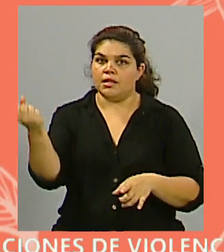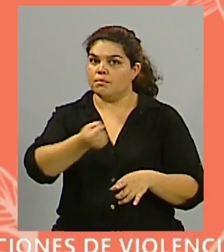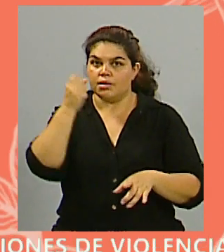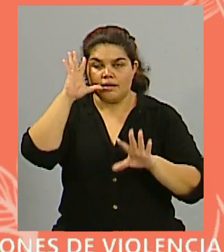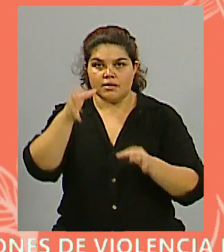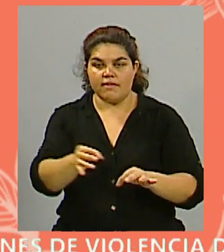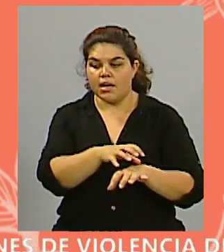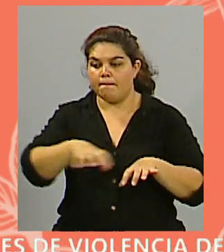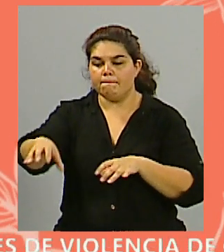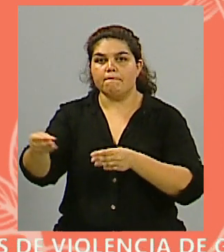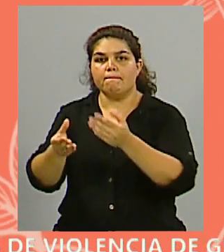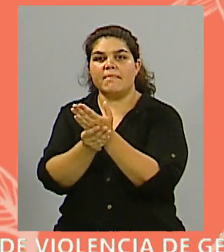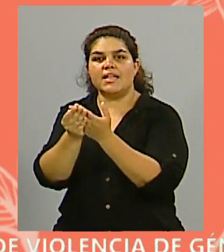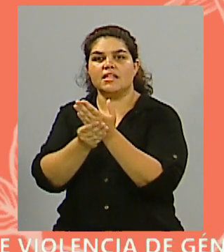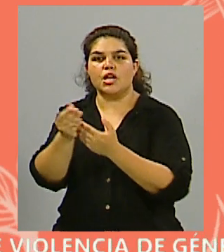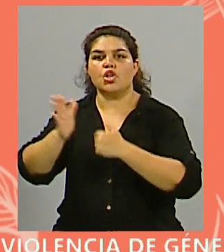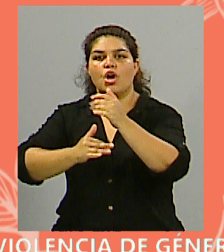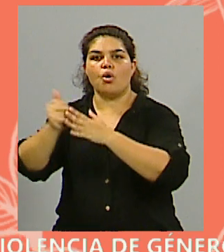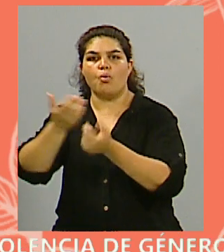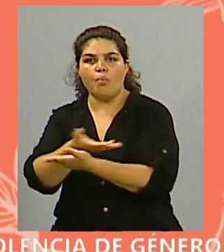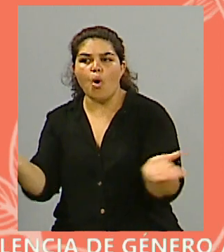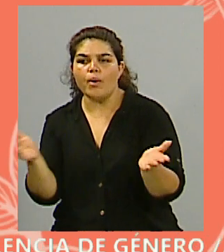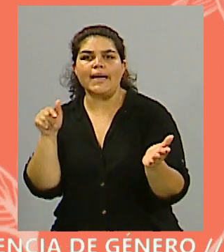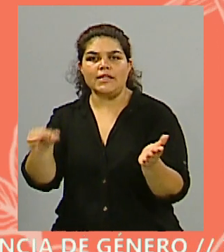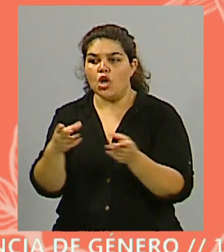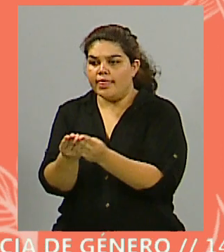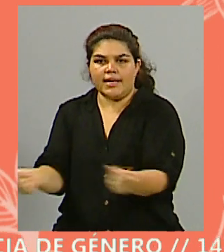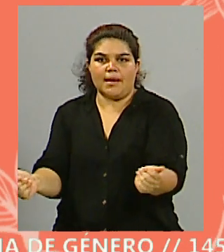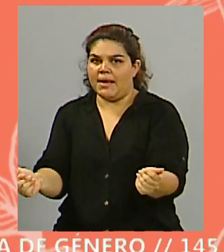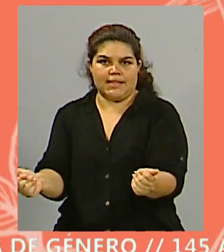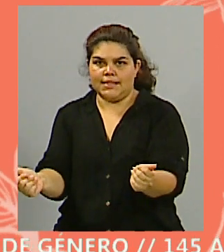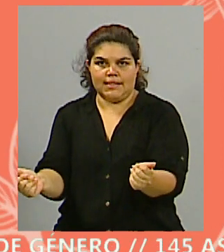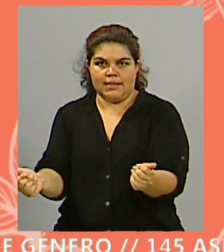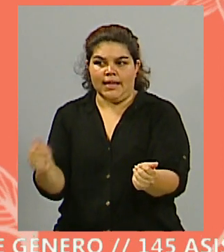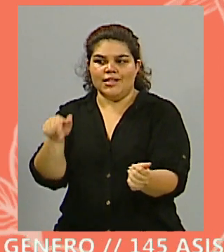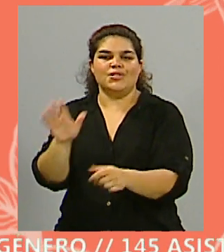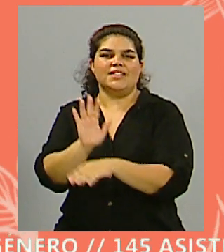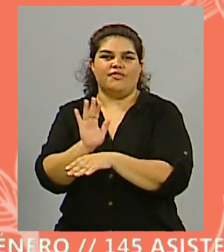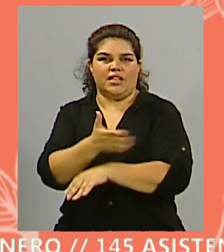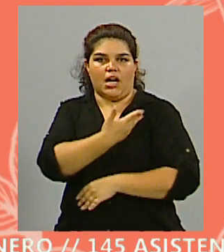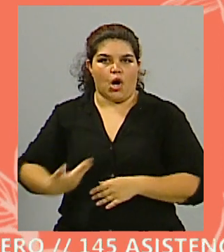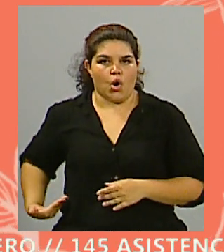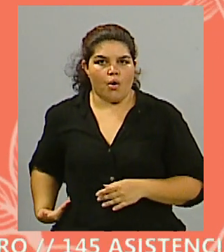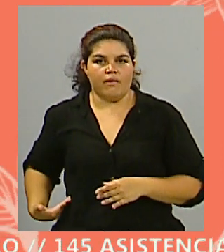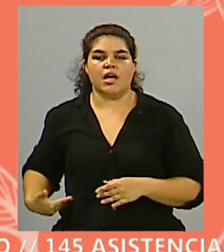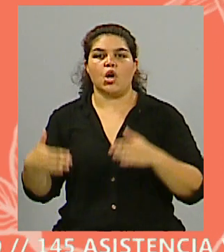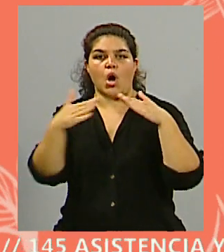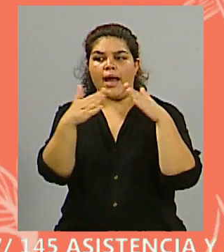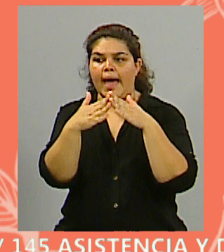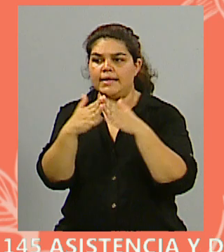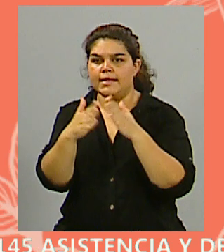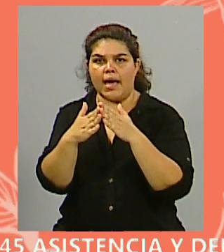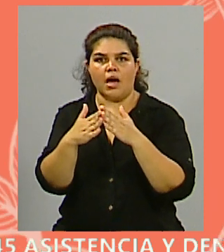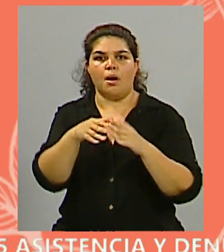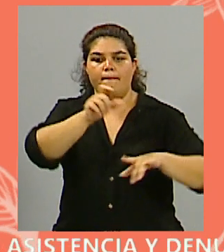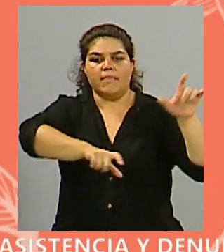el Estado no creo que vaya a garantizar la vivienda, o ofrecer vivienda. Eso es lo que yo entiendo, de lo que van hablando todos los